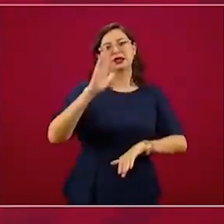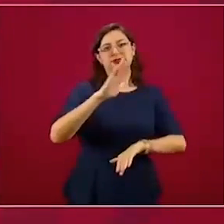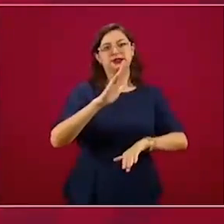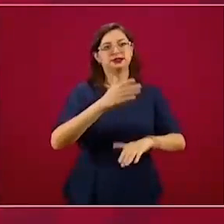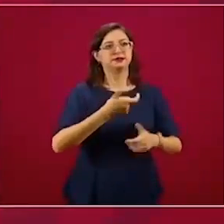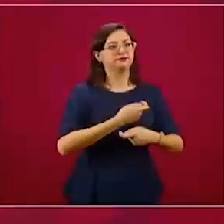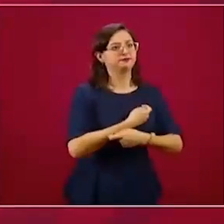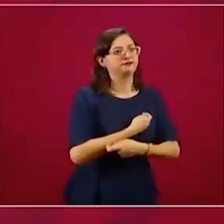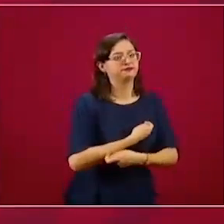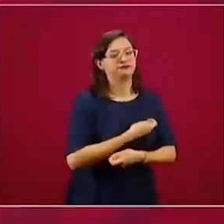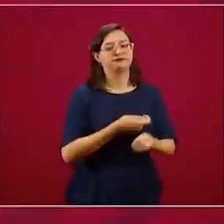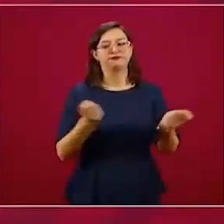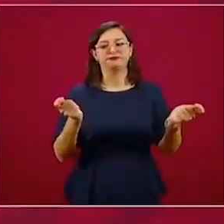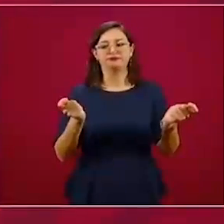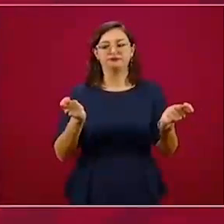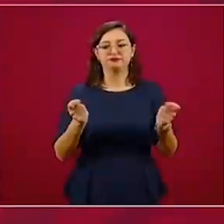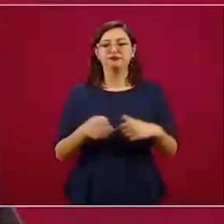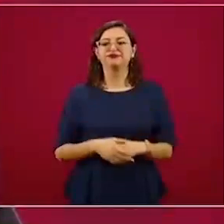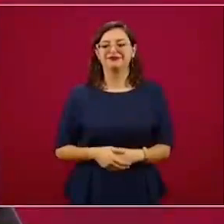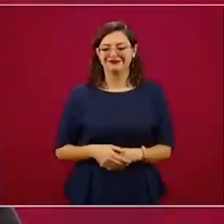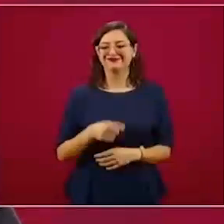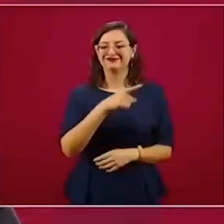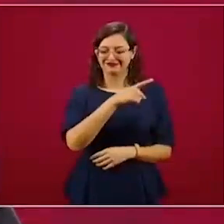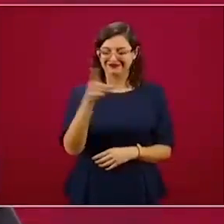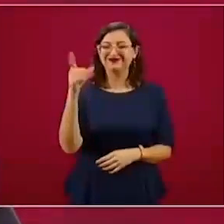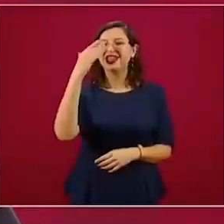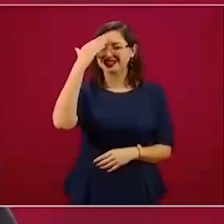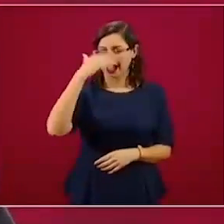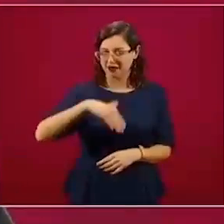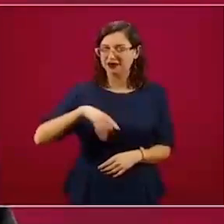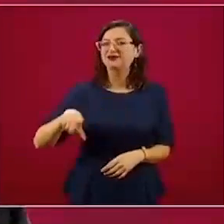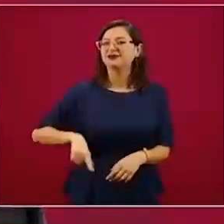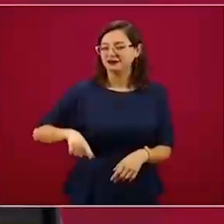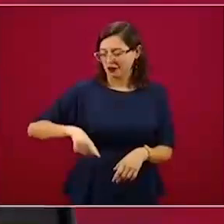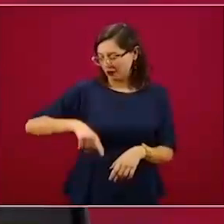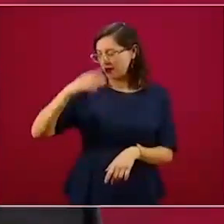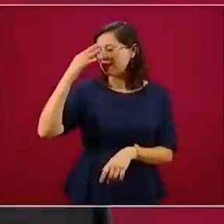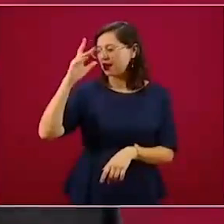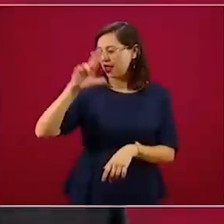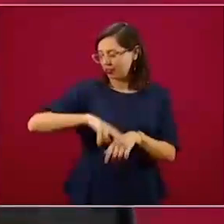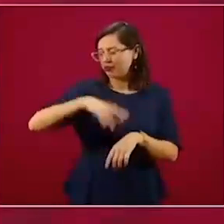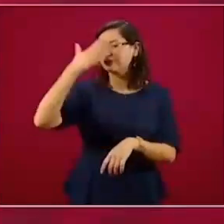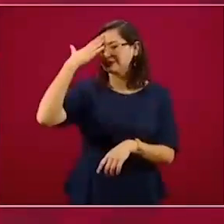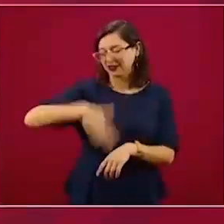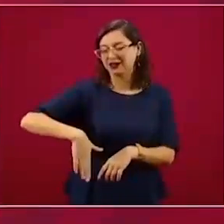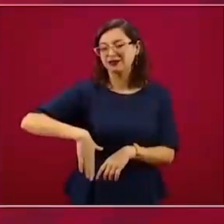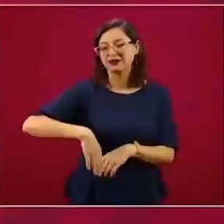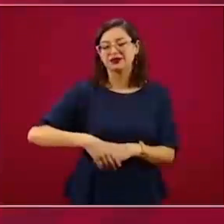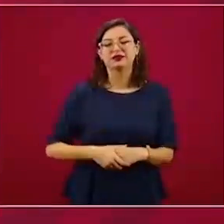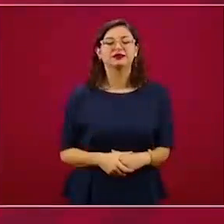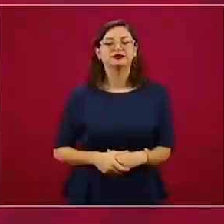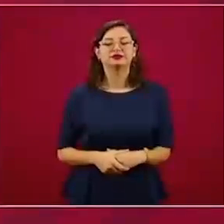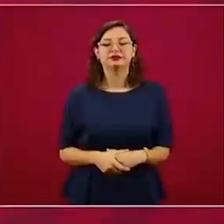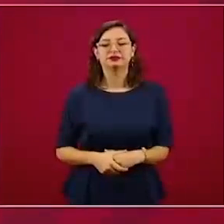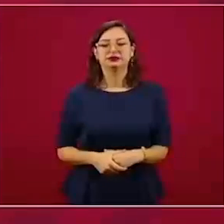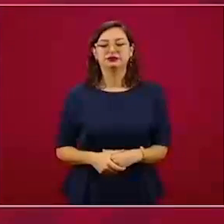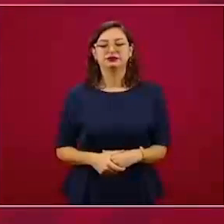sí lo saben, y hay unas